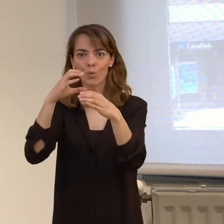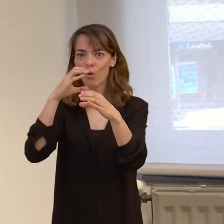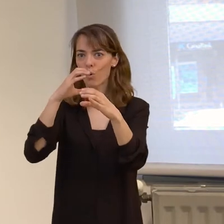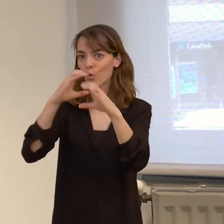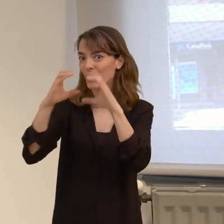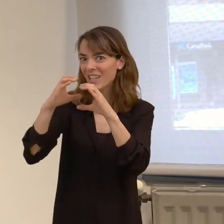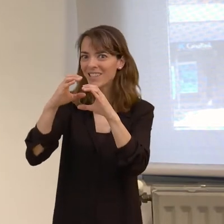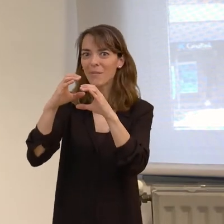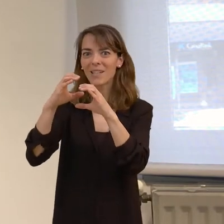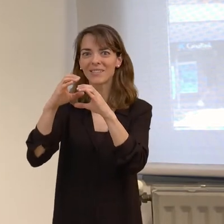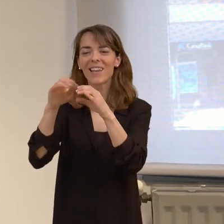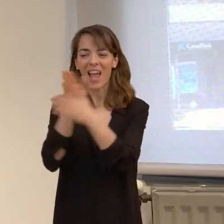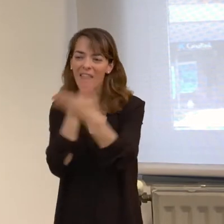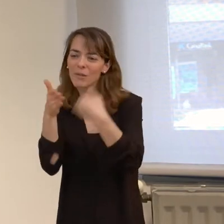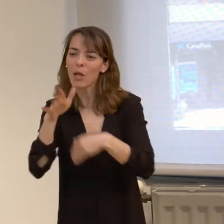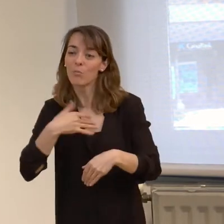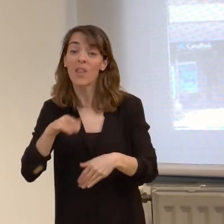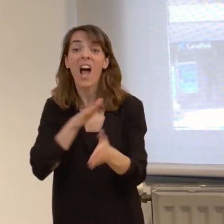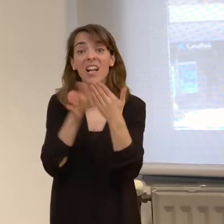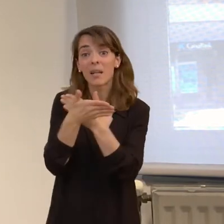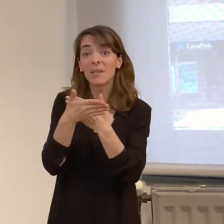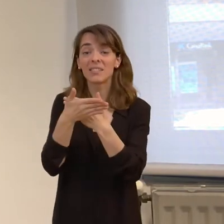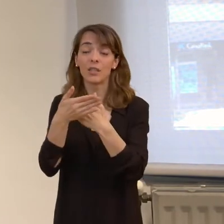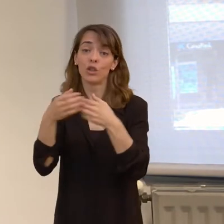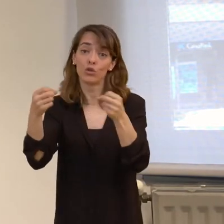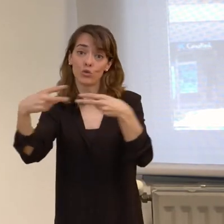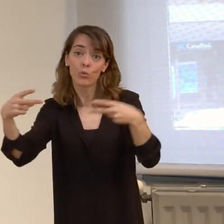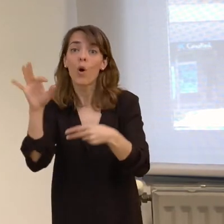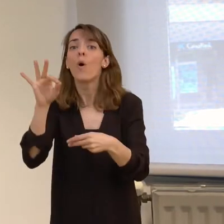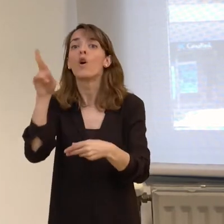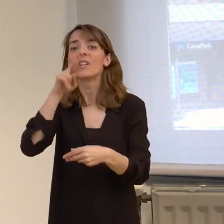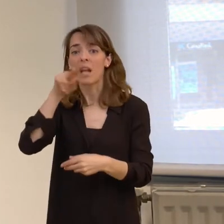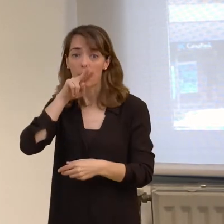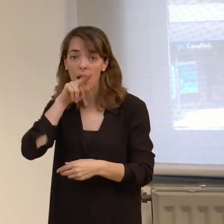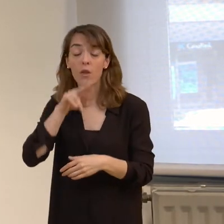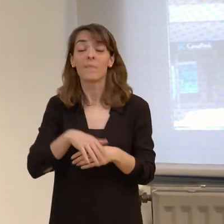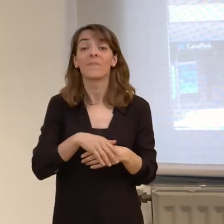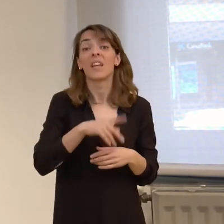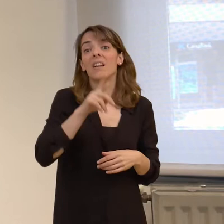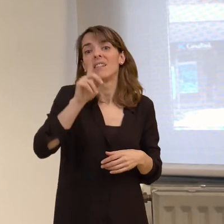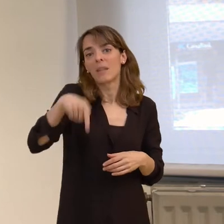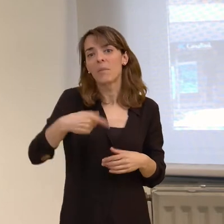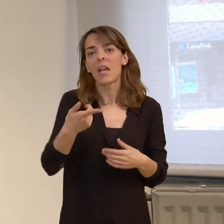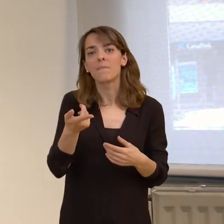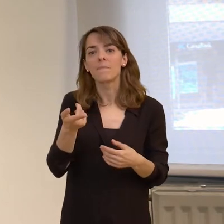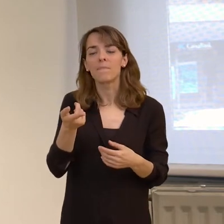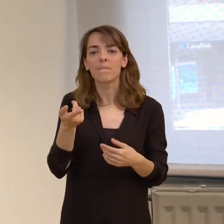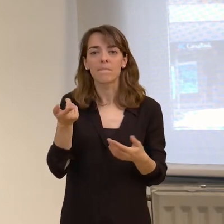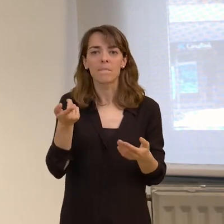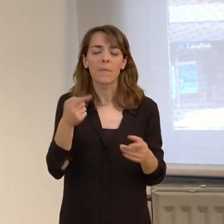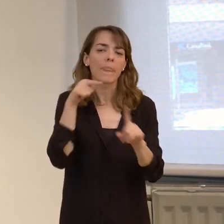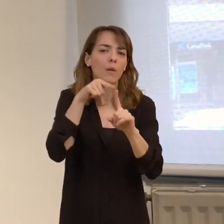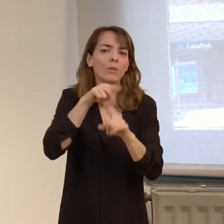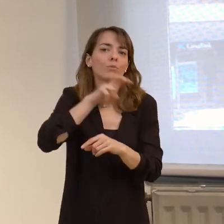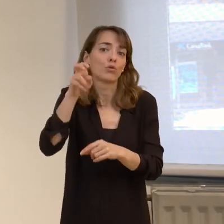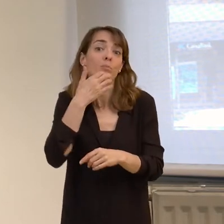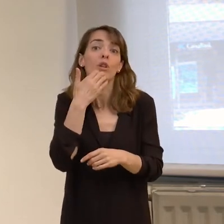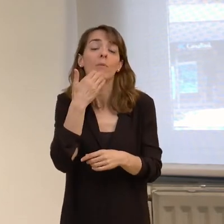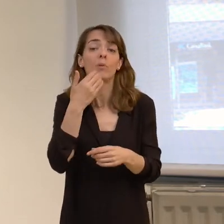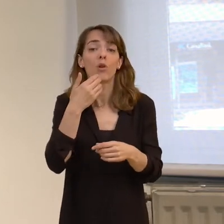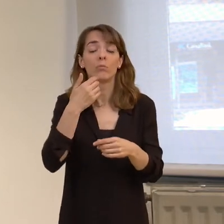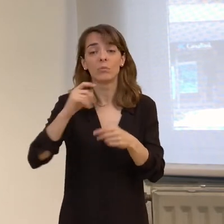comunicativos mediante su titulado por rehablado. Y luego también tiene otras líneas de actuación, pues como es la